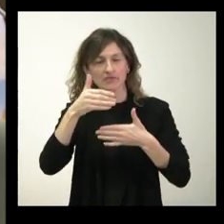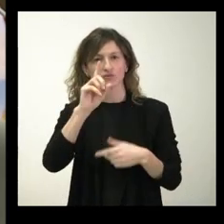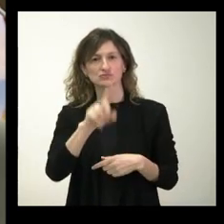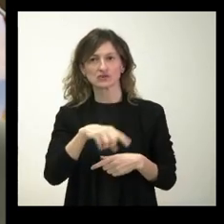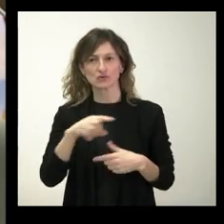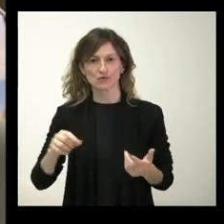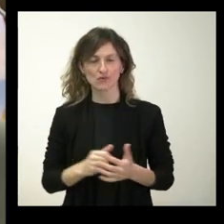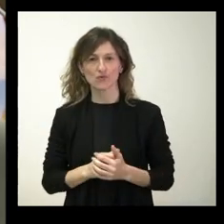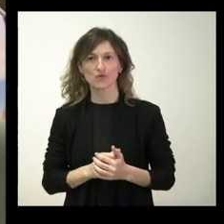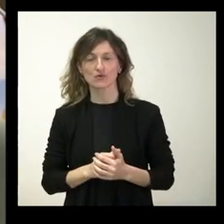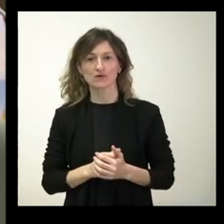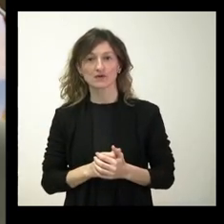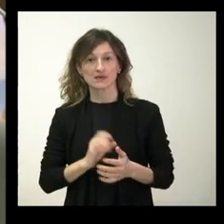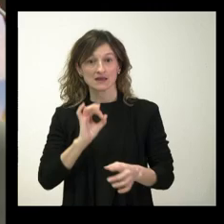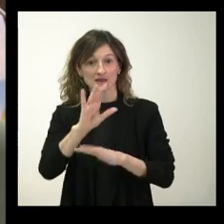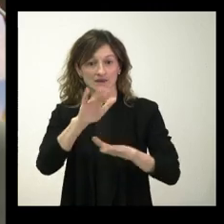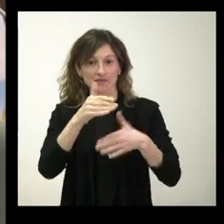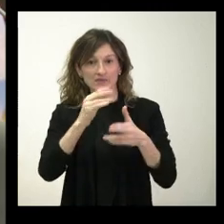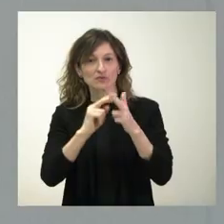ha recibido, ¿ha habido respuesta o no?